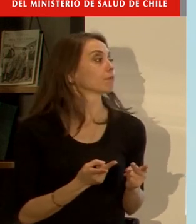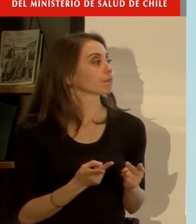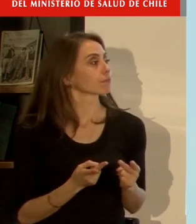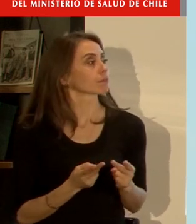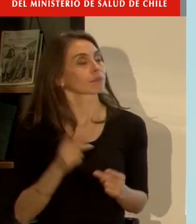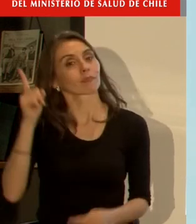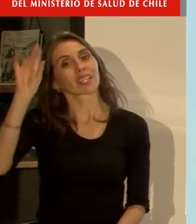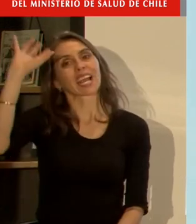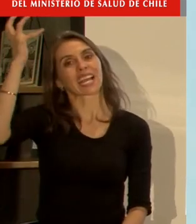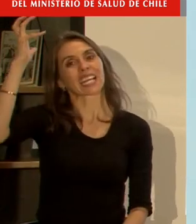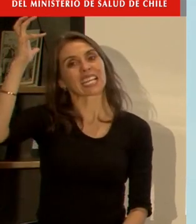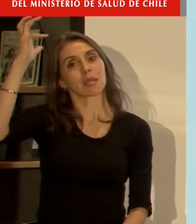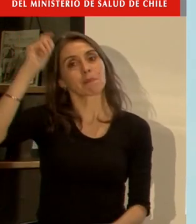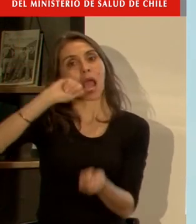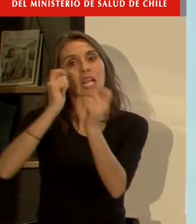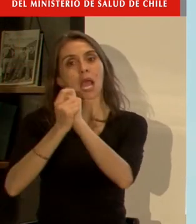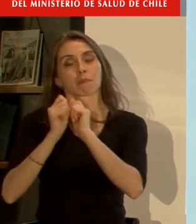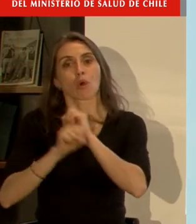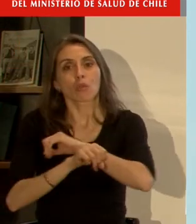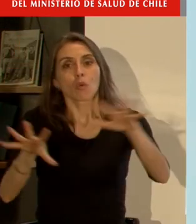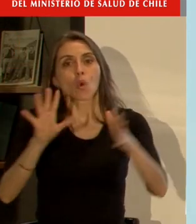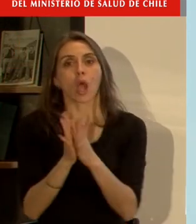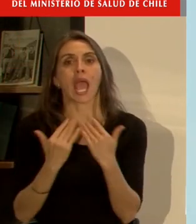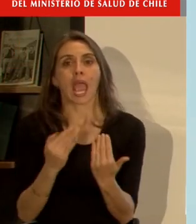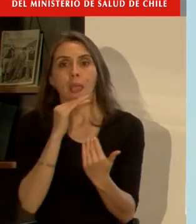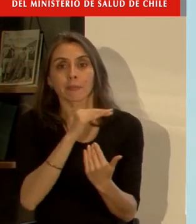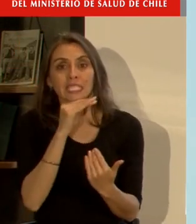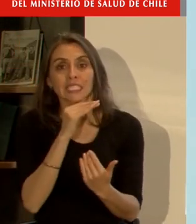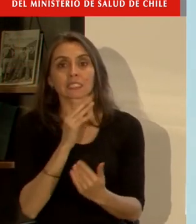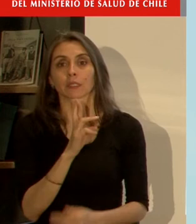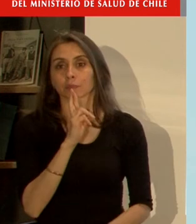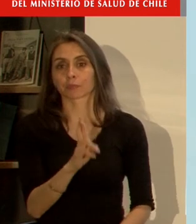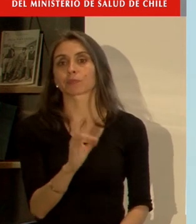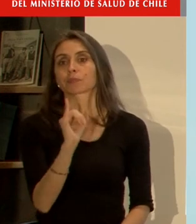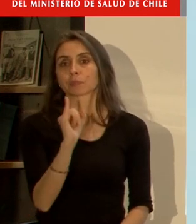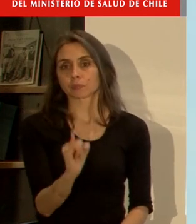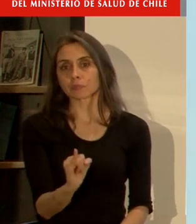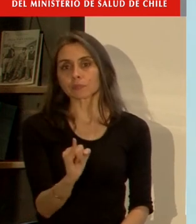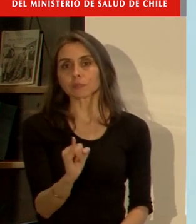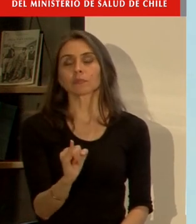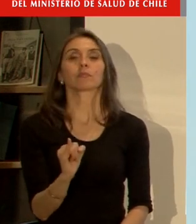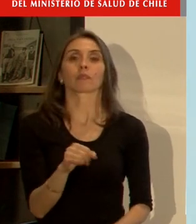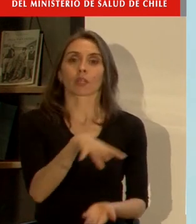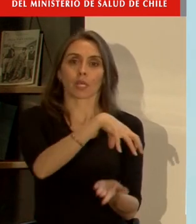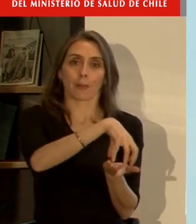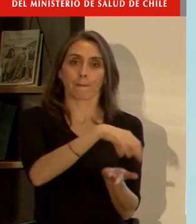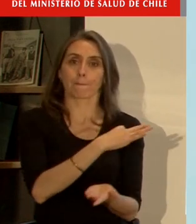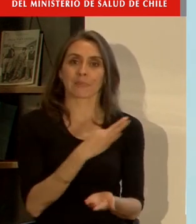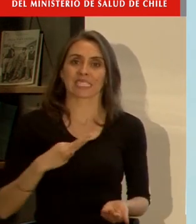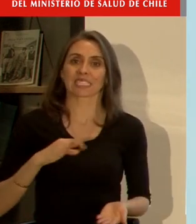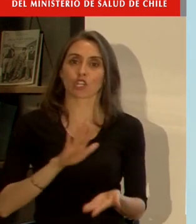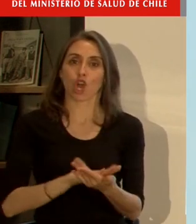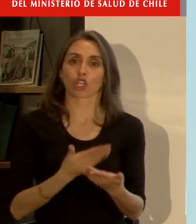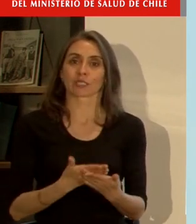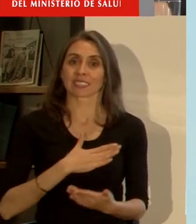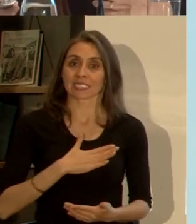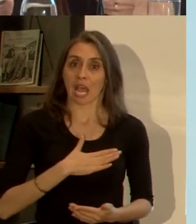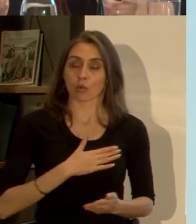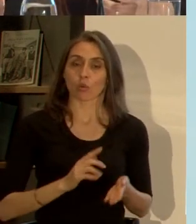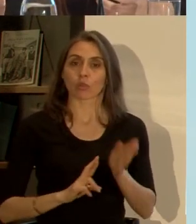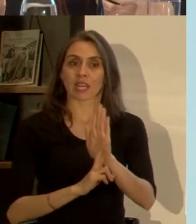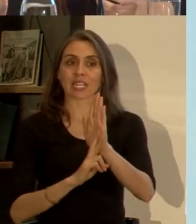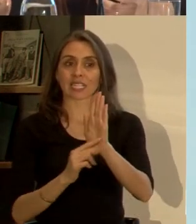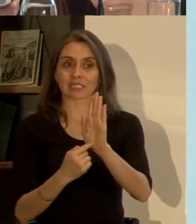el cambio climático generar una emergencia de este tipo? pues la respuesta es afirmativa y por eso el ministerio a través de una